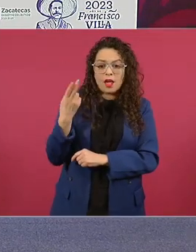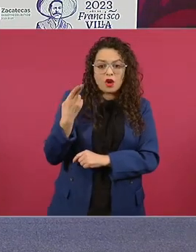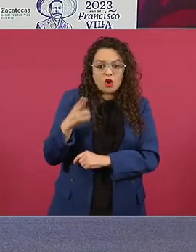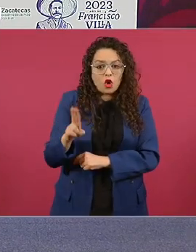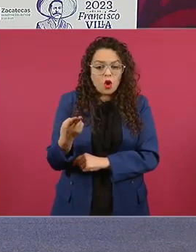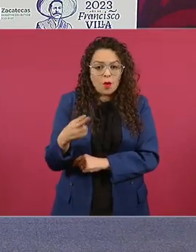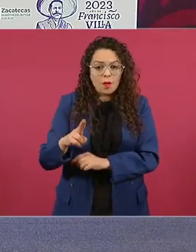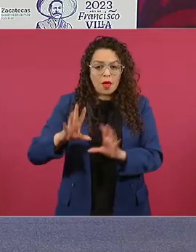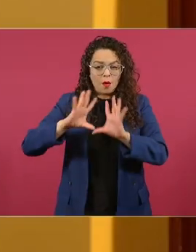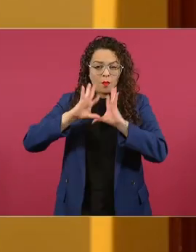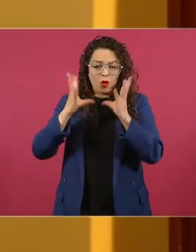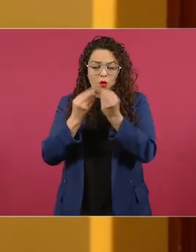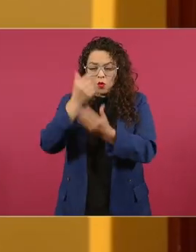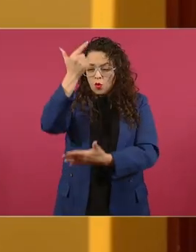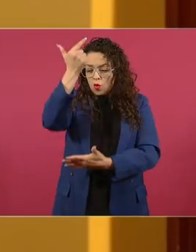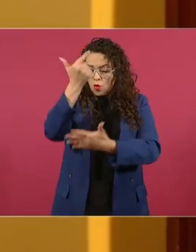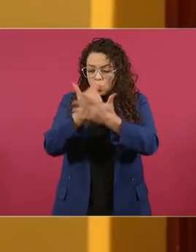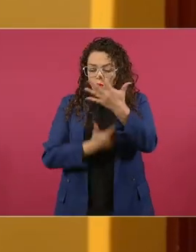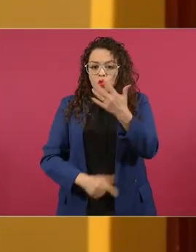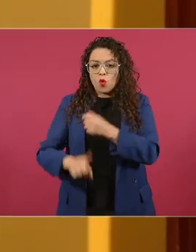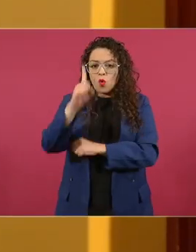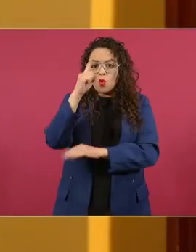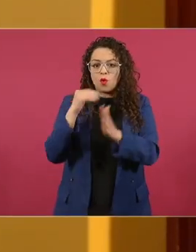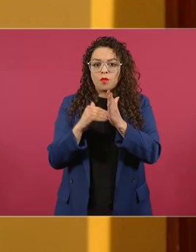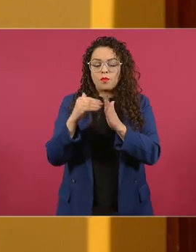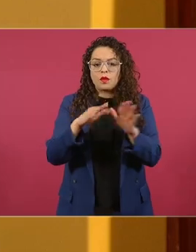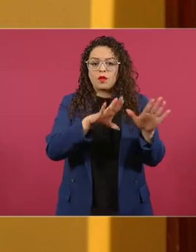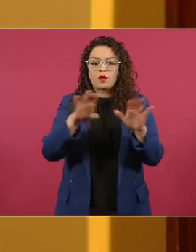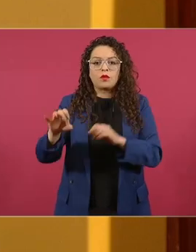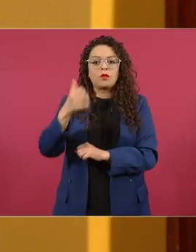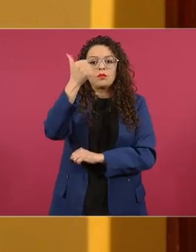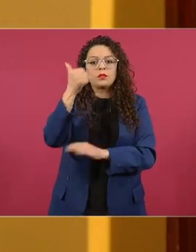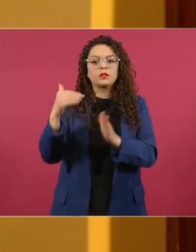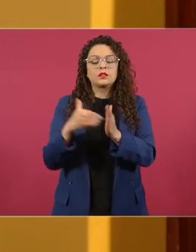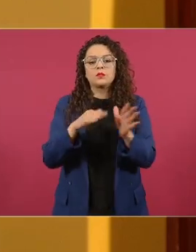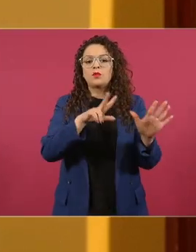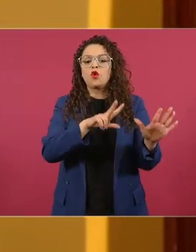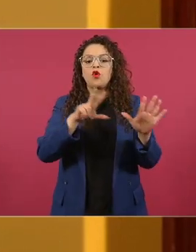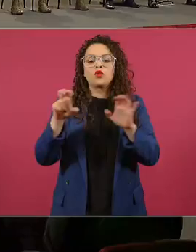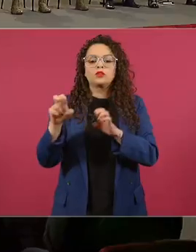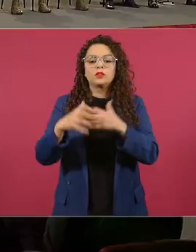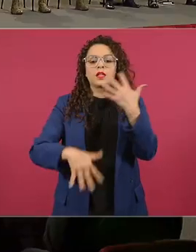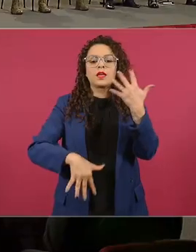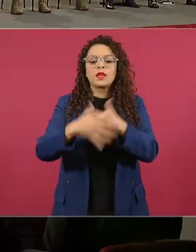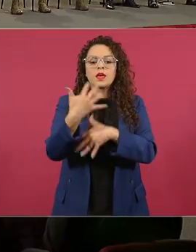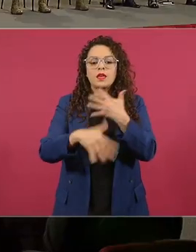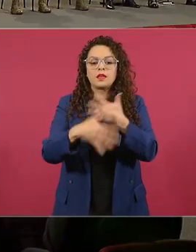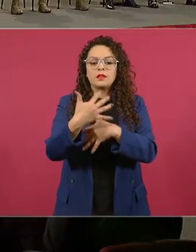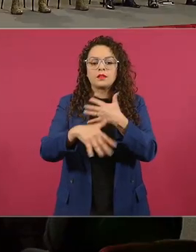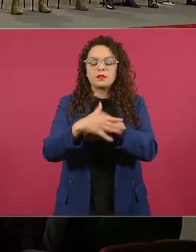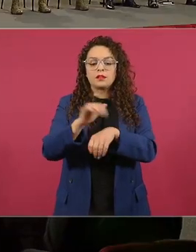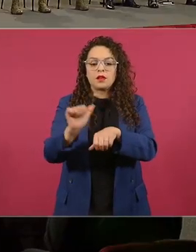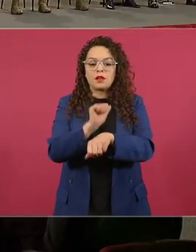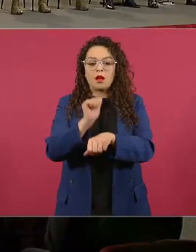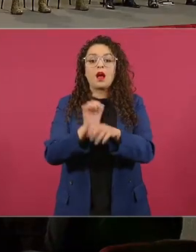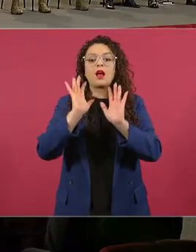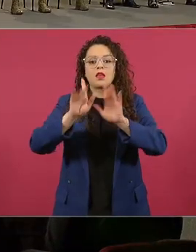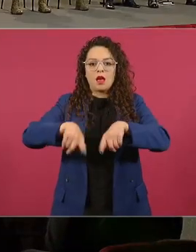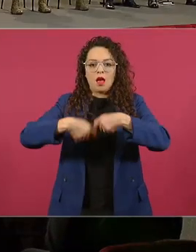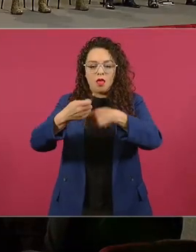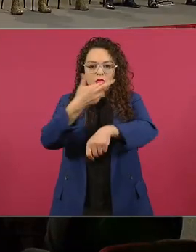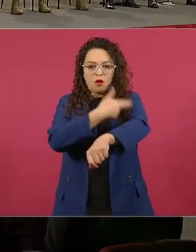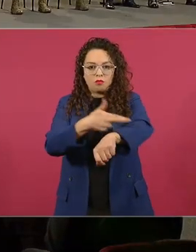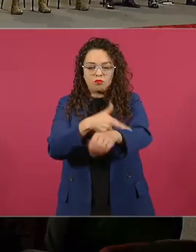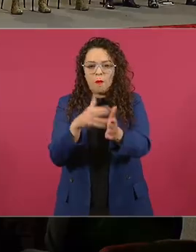un total de un millón 906 mil 815 vehículos regularizados